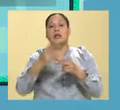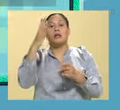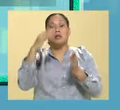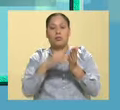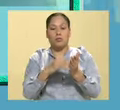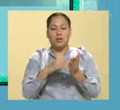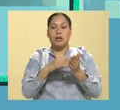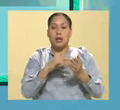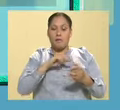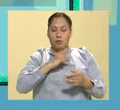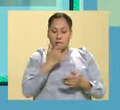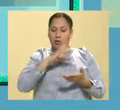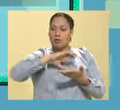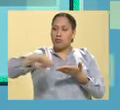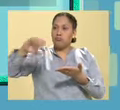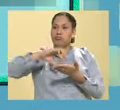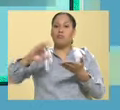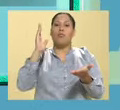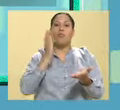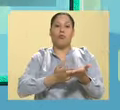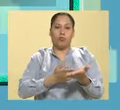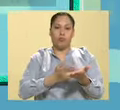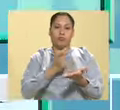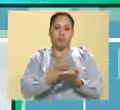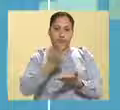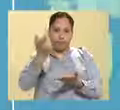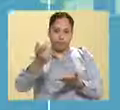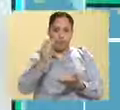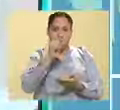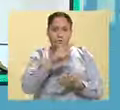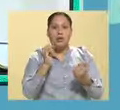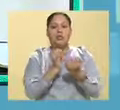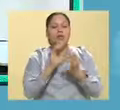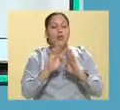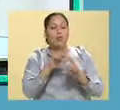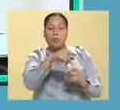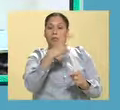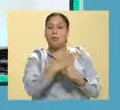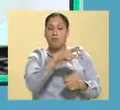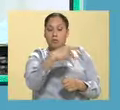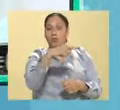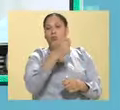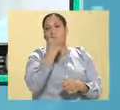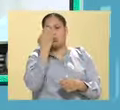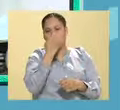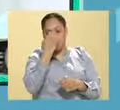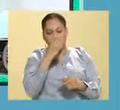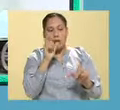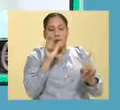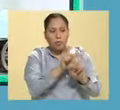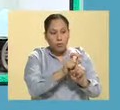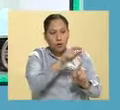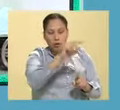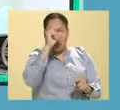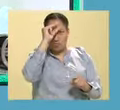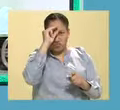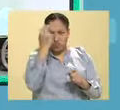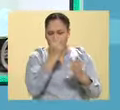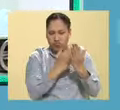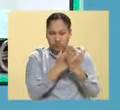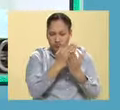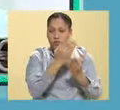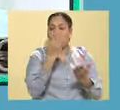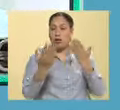mínimos. La intención, insisto, de la ley es priorizar los estudios del menor, proteger al menor a fin de que desarrolle sus habilidades